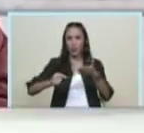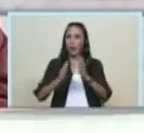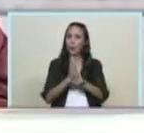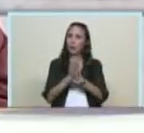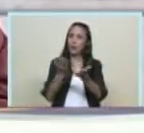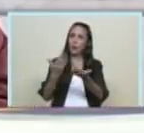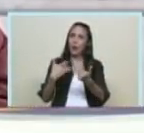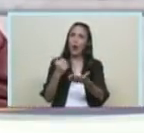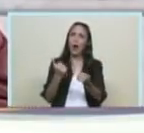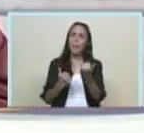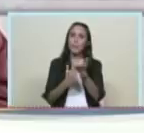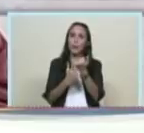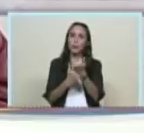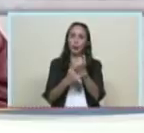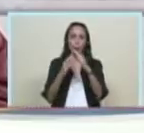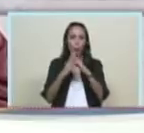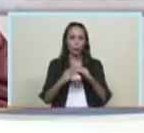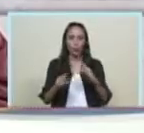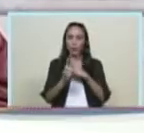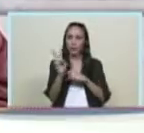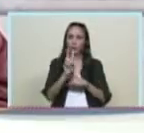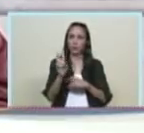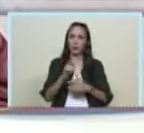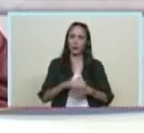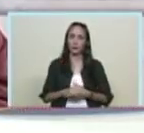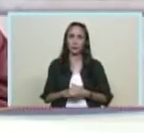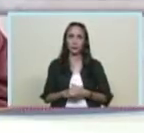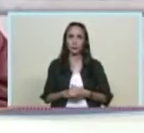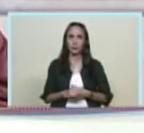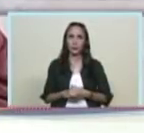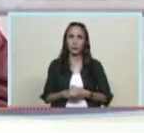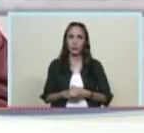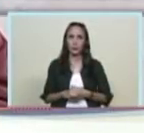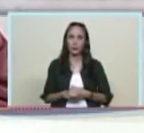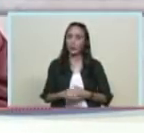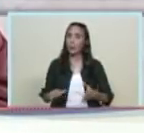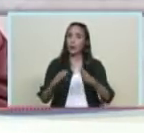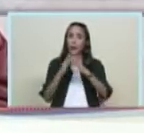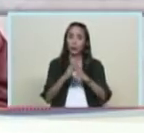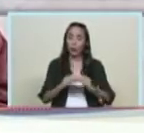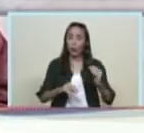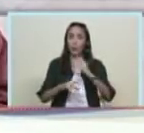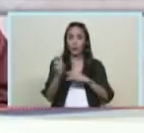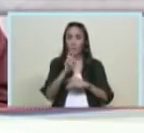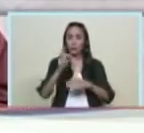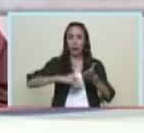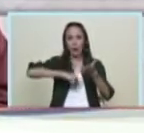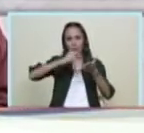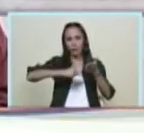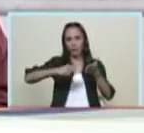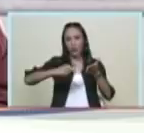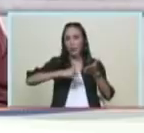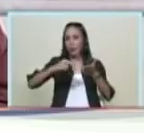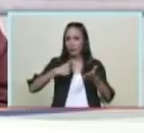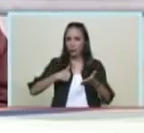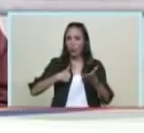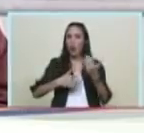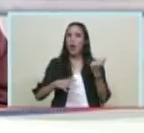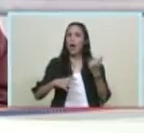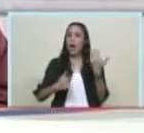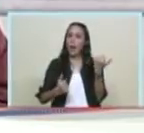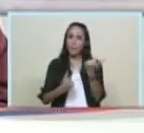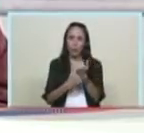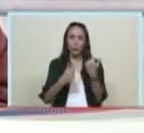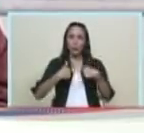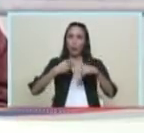por parte del pueblo venezolano y sus organizaciones sociales para que el pueblo venezolano proceda a firmarlo y estoy de acuerdo apenas